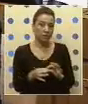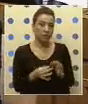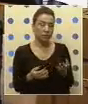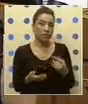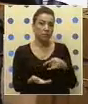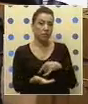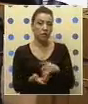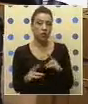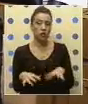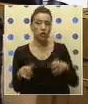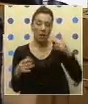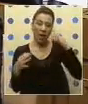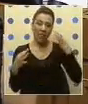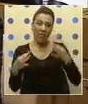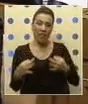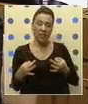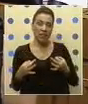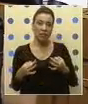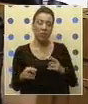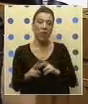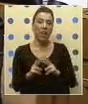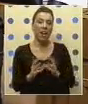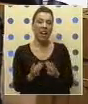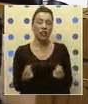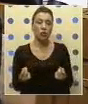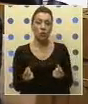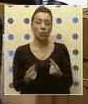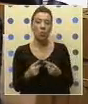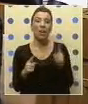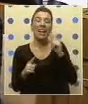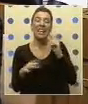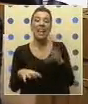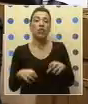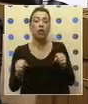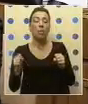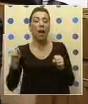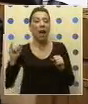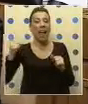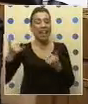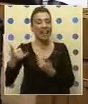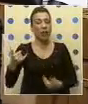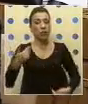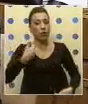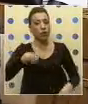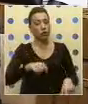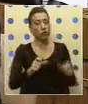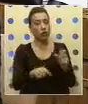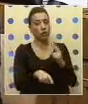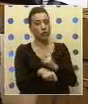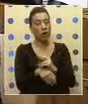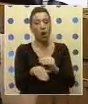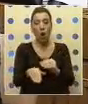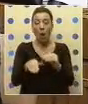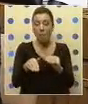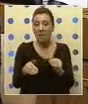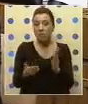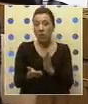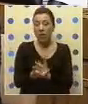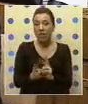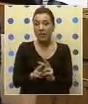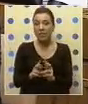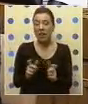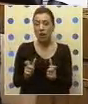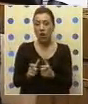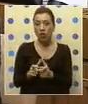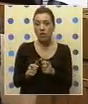Parlamento no toma decisiones en el carácter resolutivo. Porque esas las toma el Ejecutivo. Nosotros fiscalizamos. Lo mismo deberá hacer en el municipio. El